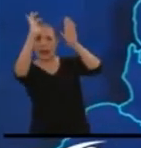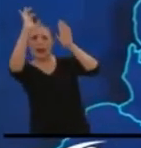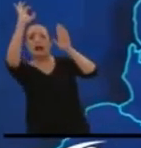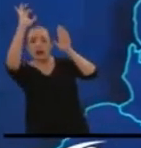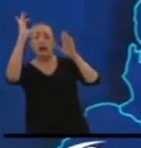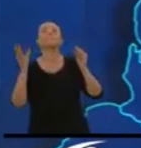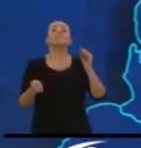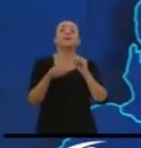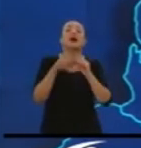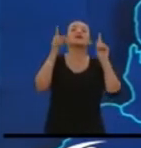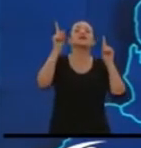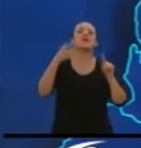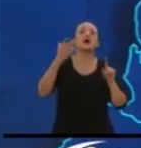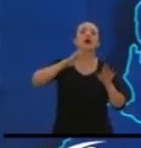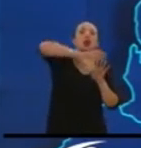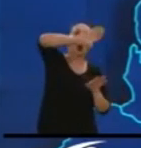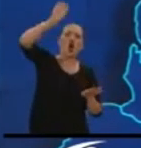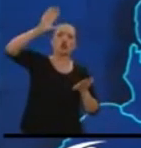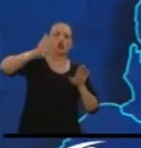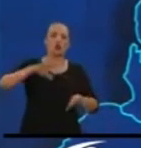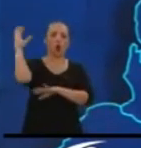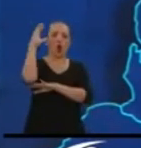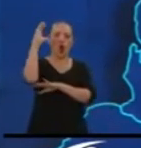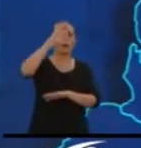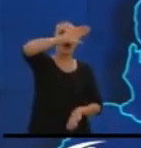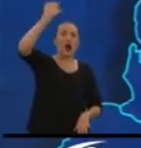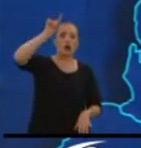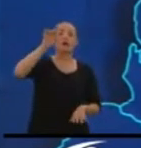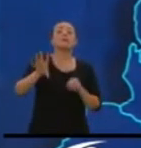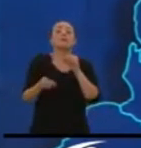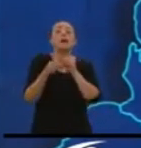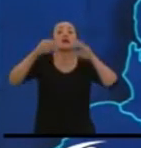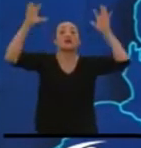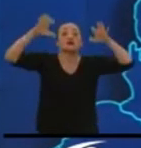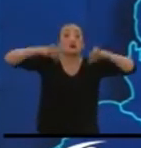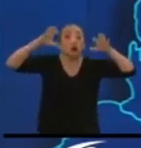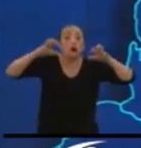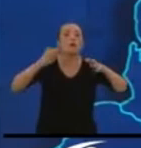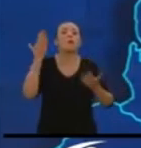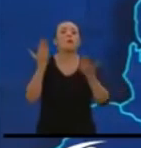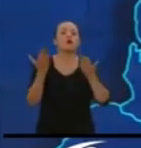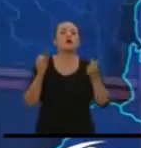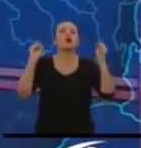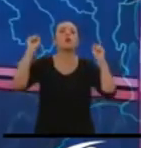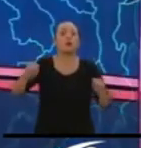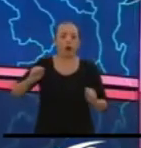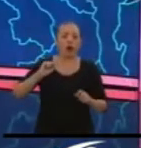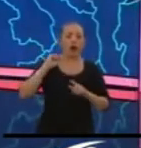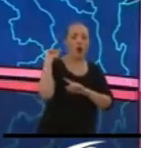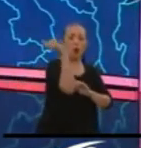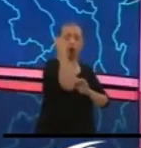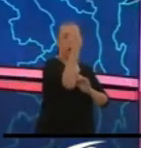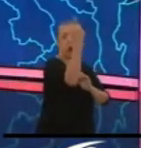pero también en la costa norte colombiana pero además de las lluvias se podría formar un ciclón tropical hay un